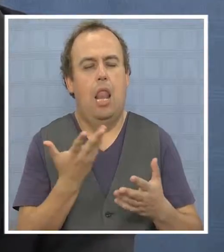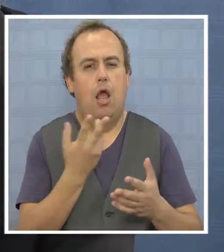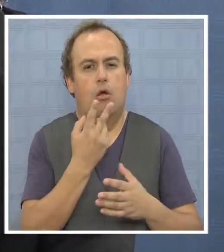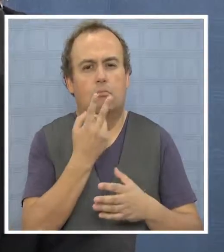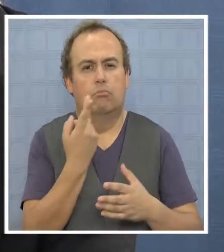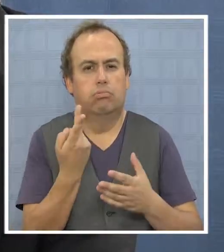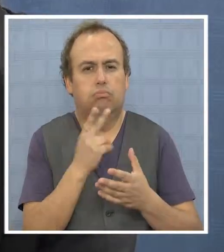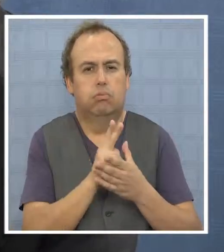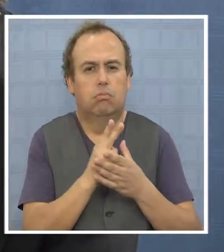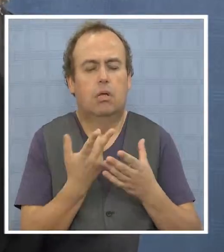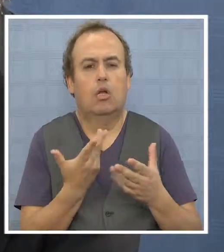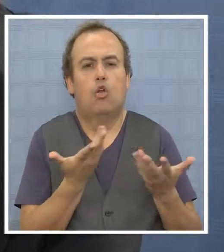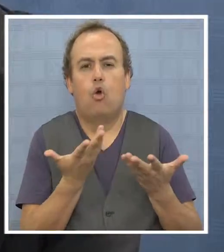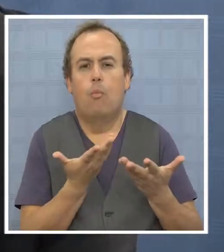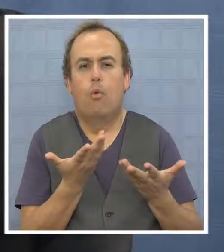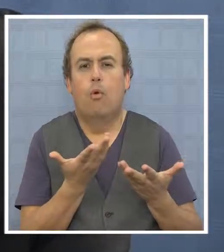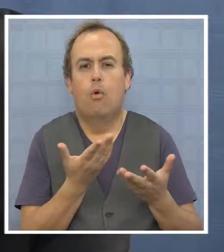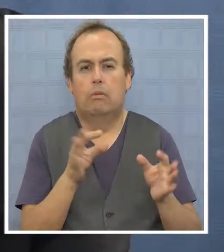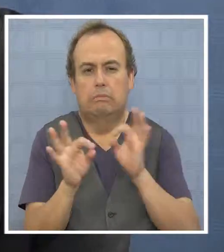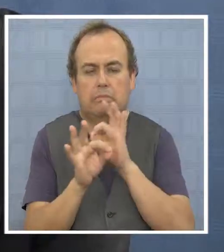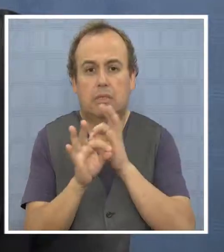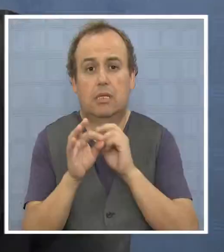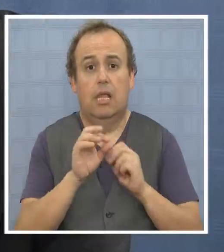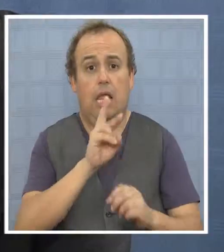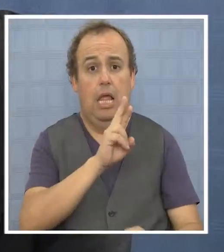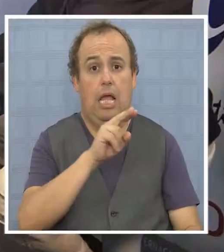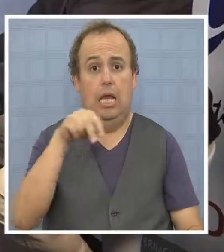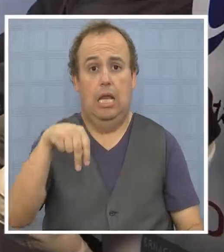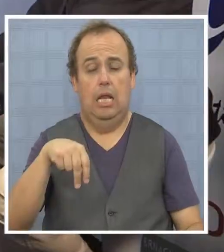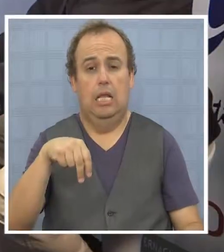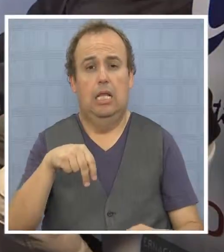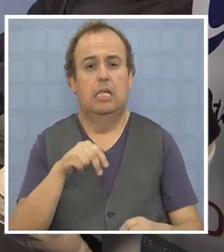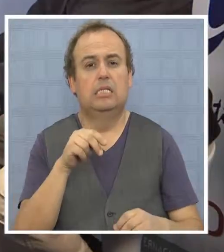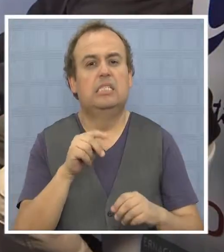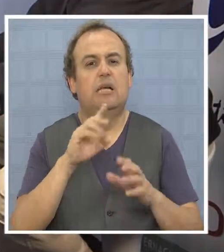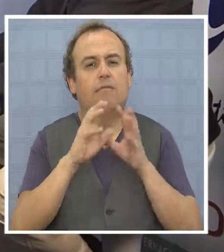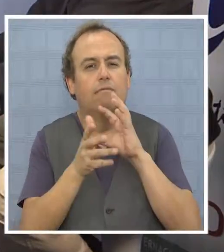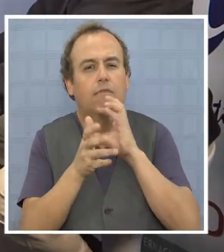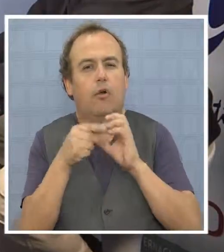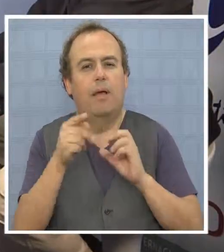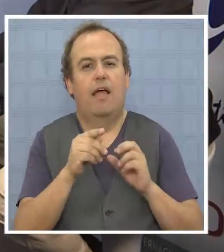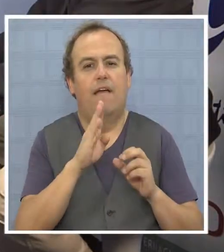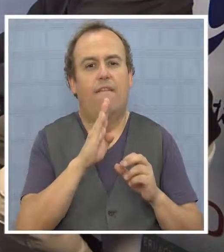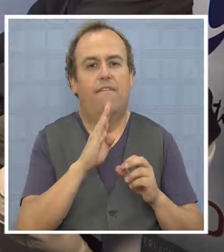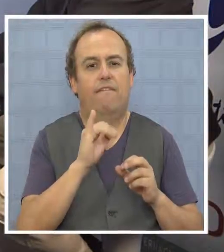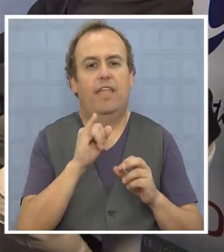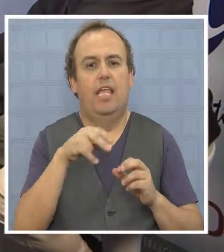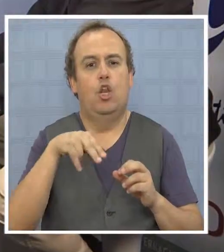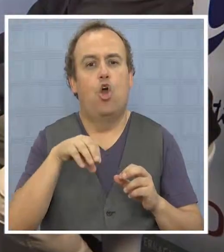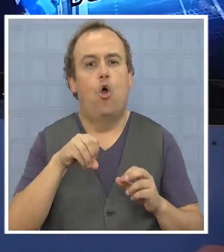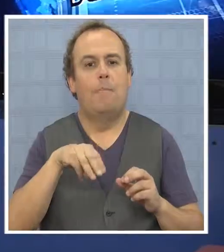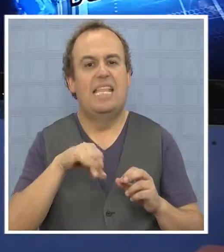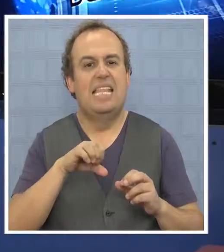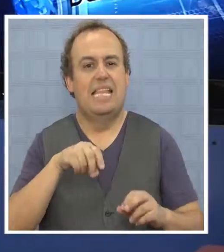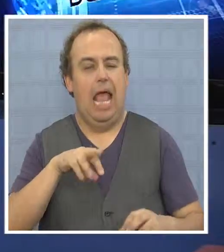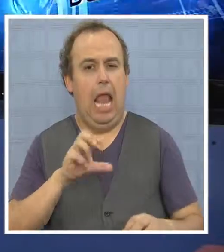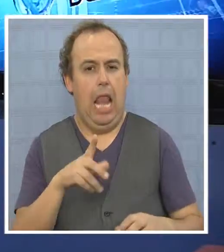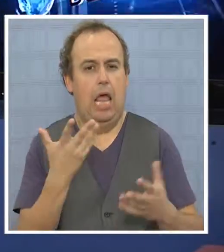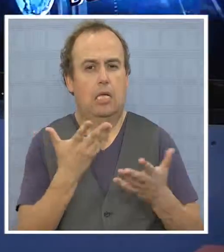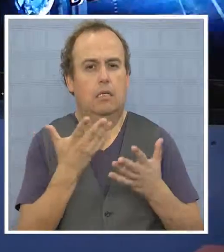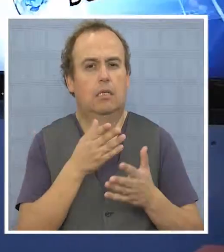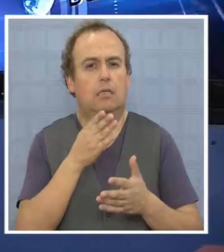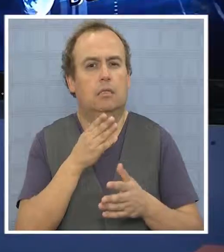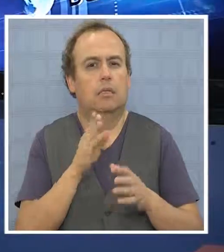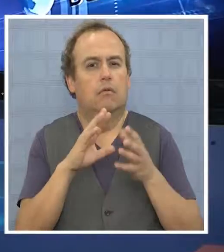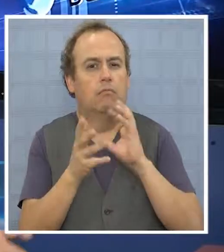de Renovación Nacional en este minuto respecto a ese tema? Renovación Nacional siente que el sistema binominal ha sido un aporte para Chile, ha dado estabilidad,